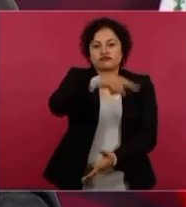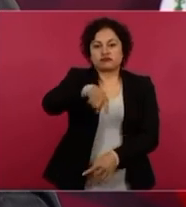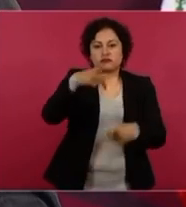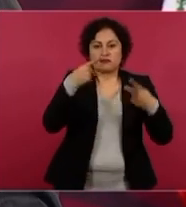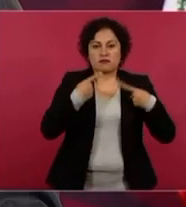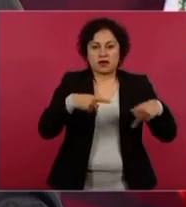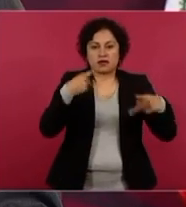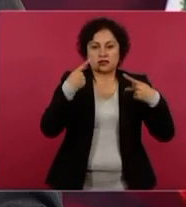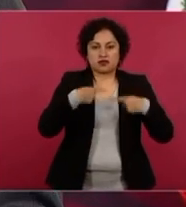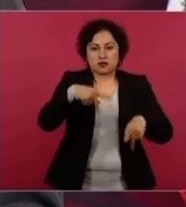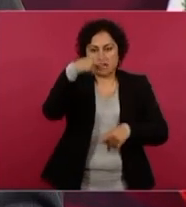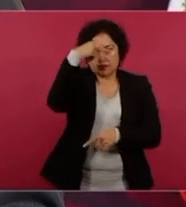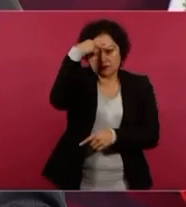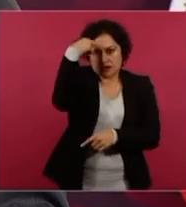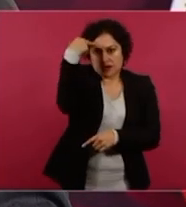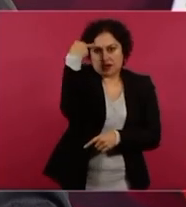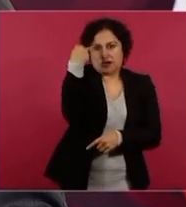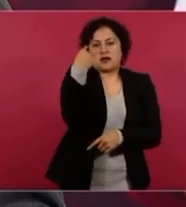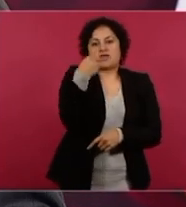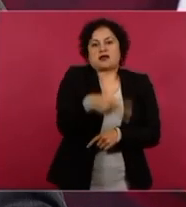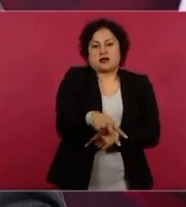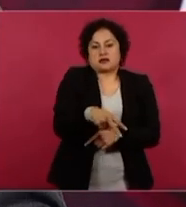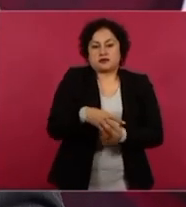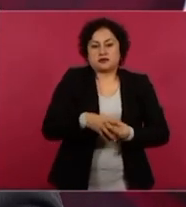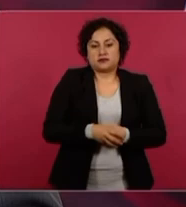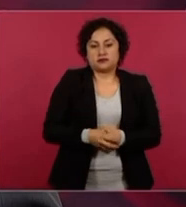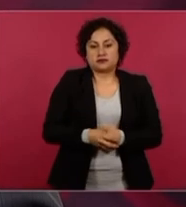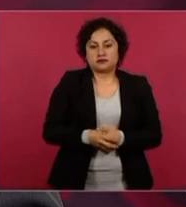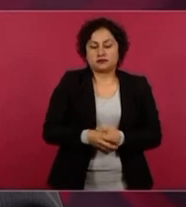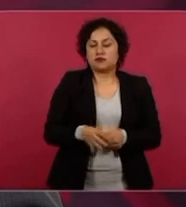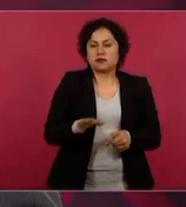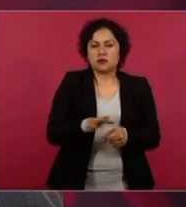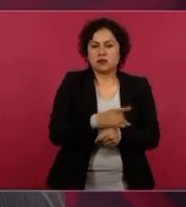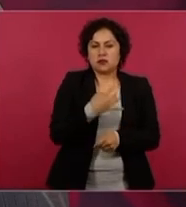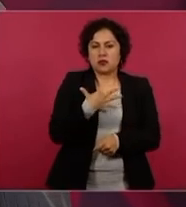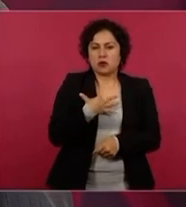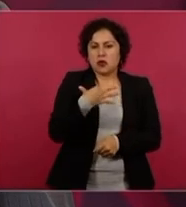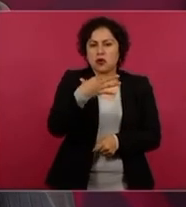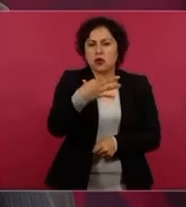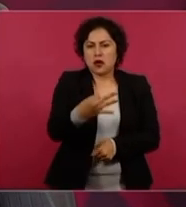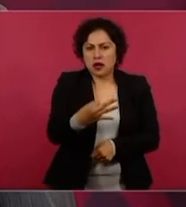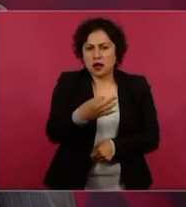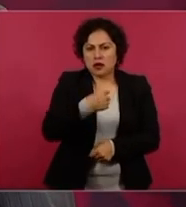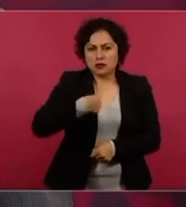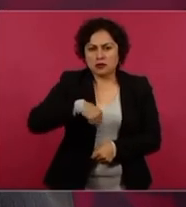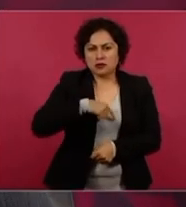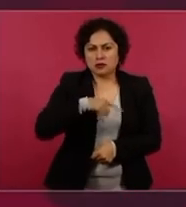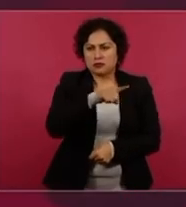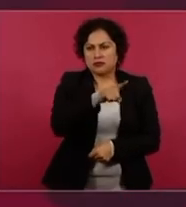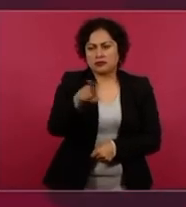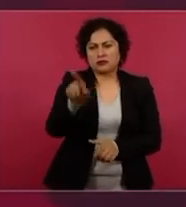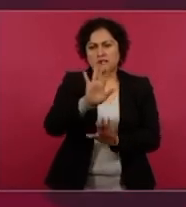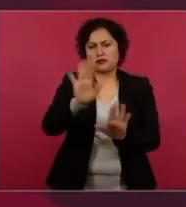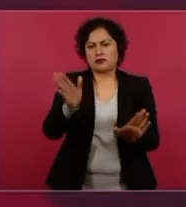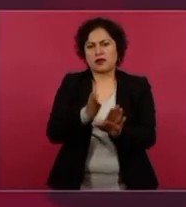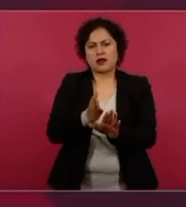hartos de la corrupción y del